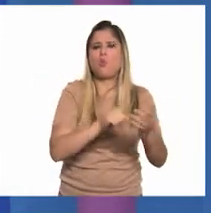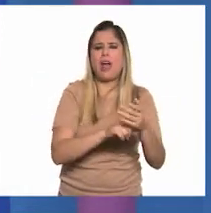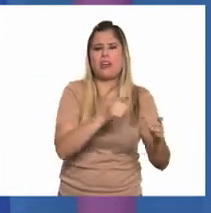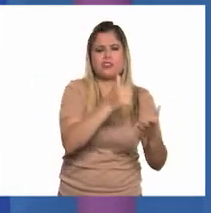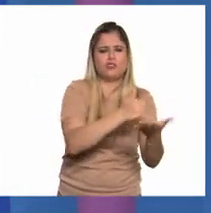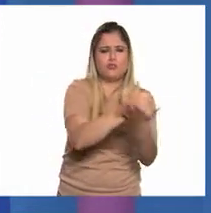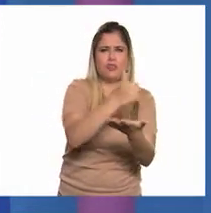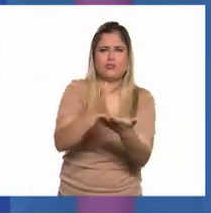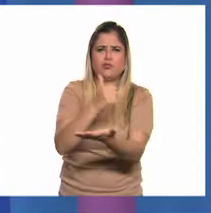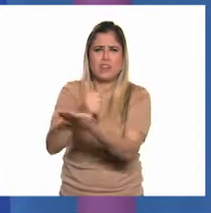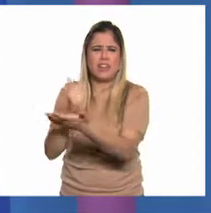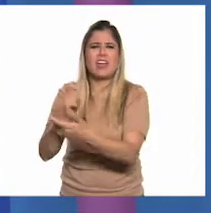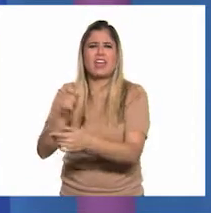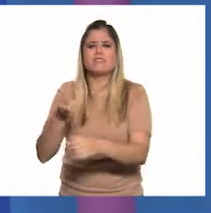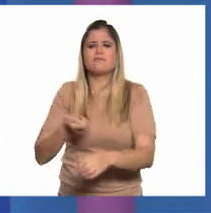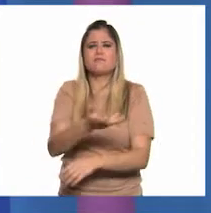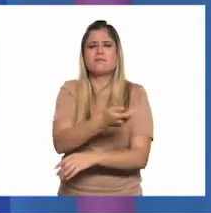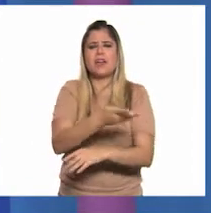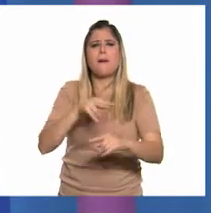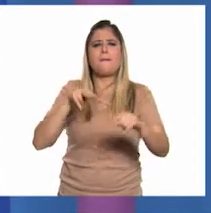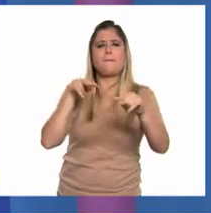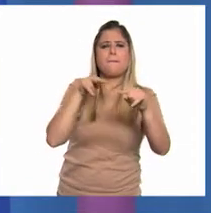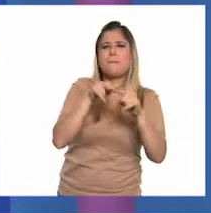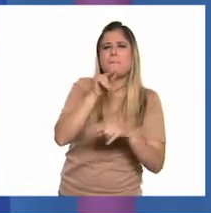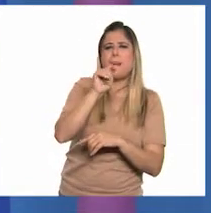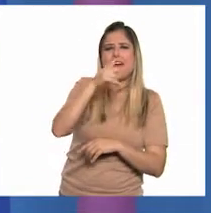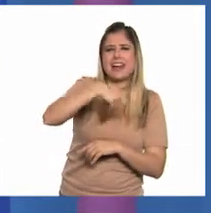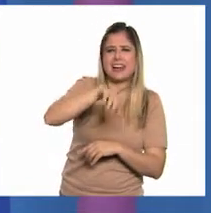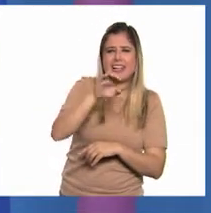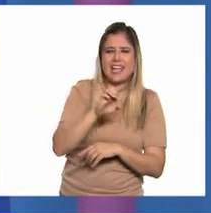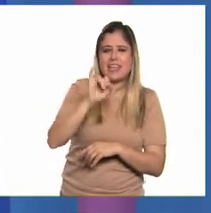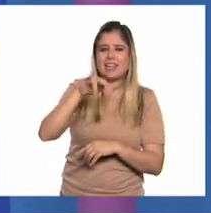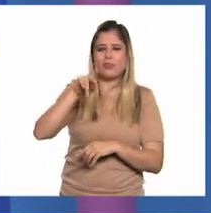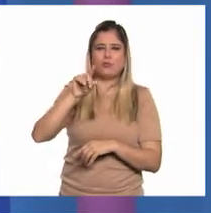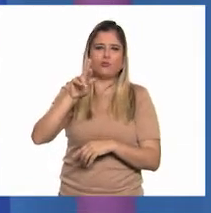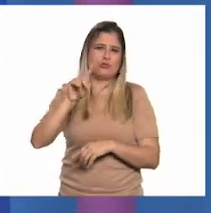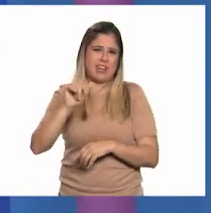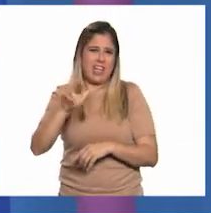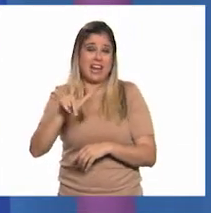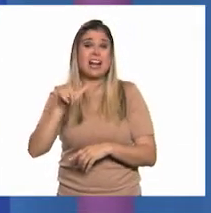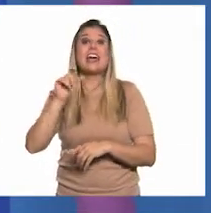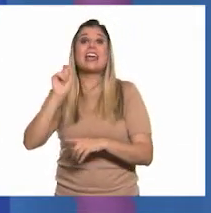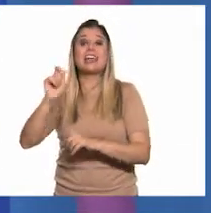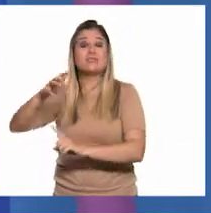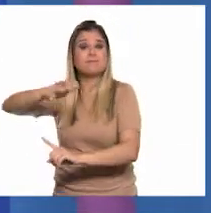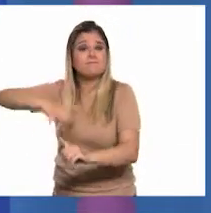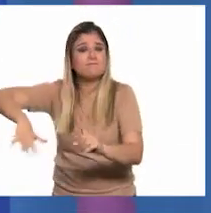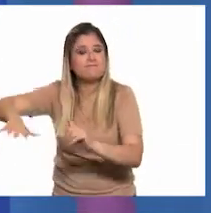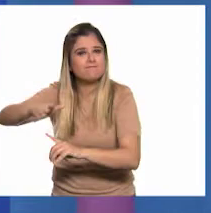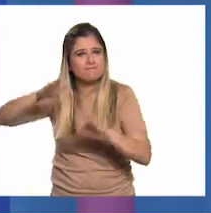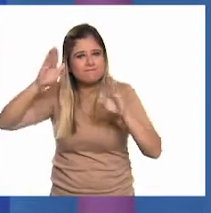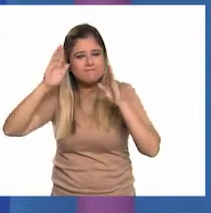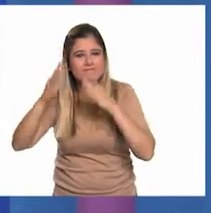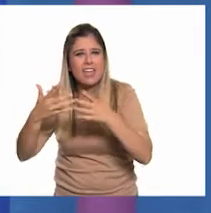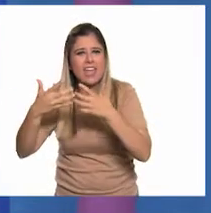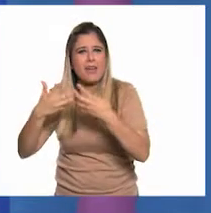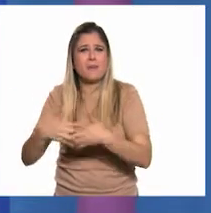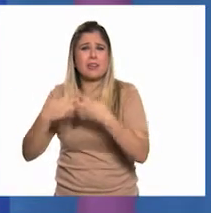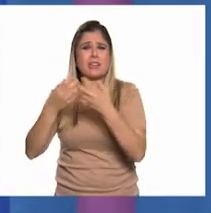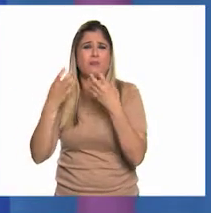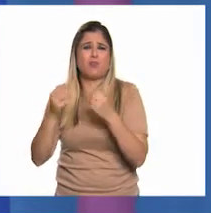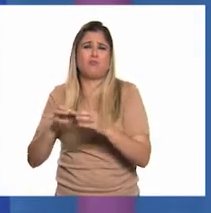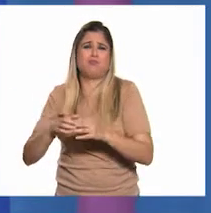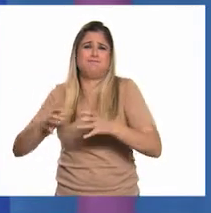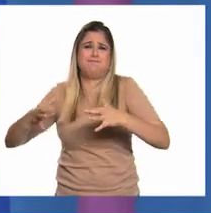denominados parques industriales. Espacios que se caracterizan por tener una alta concentración de empresas e